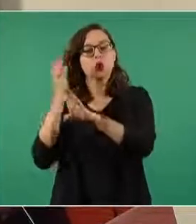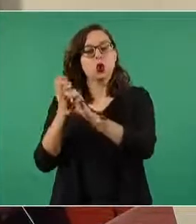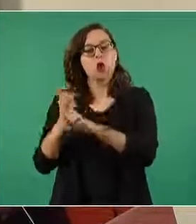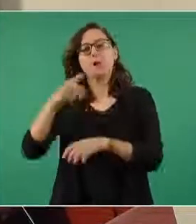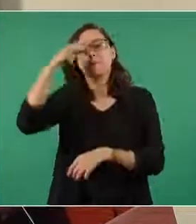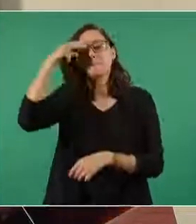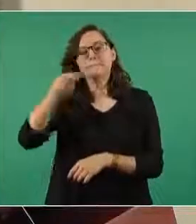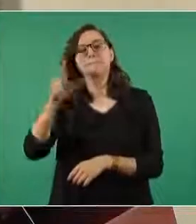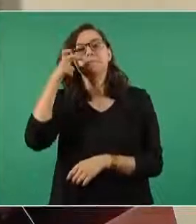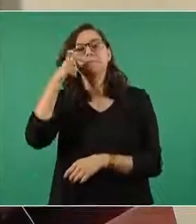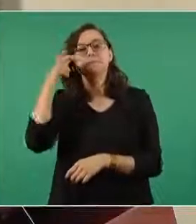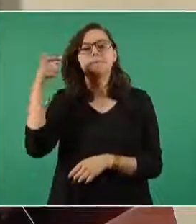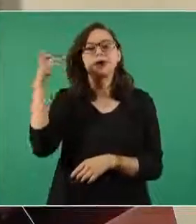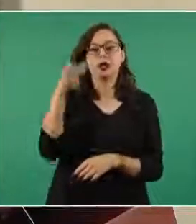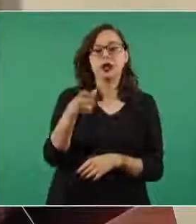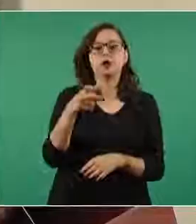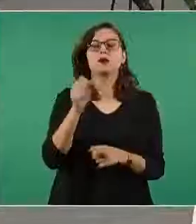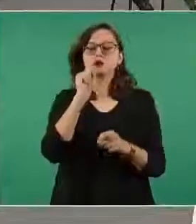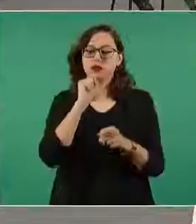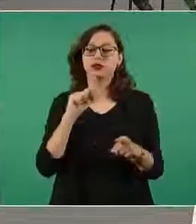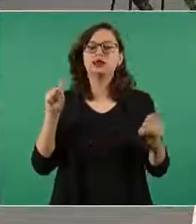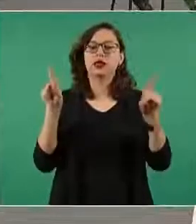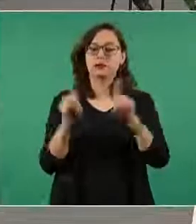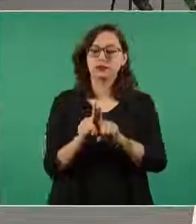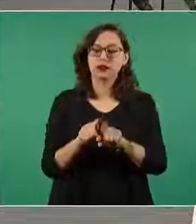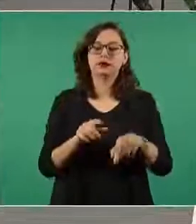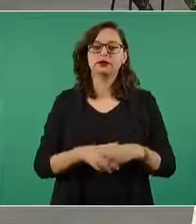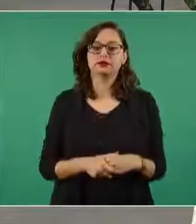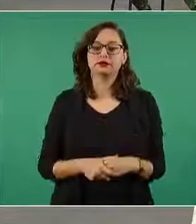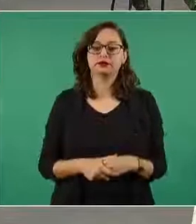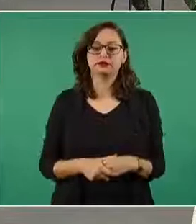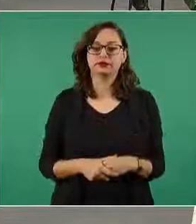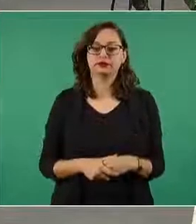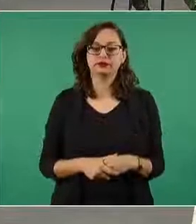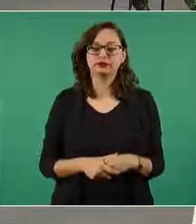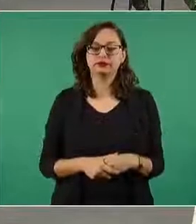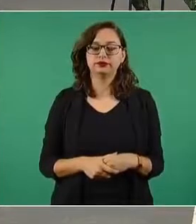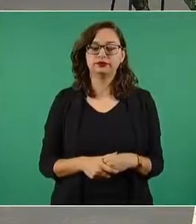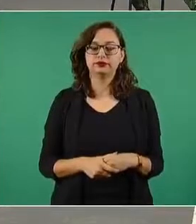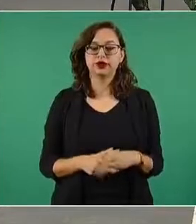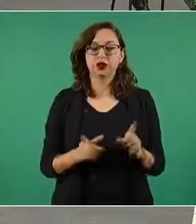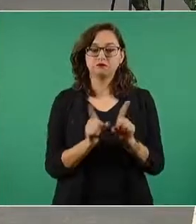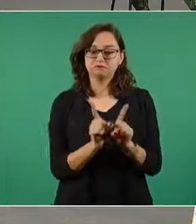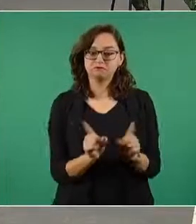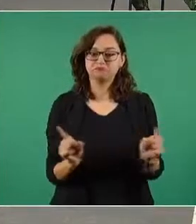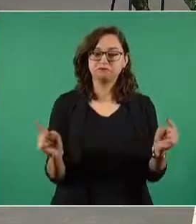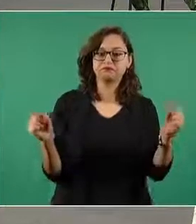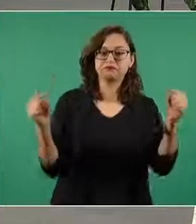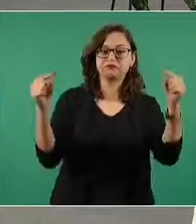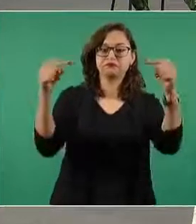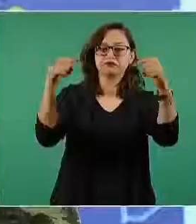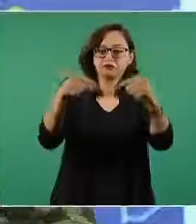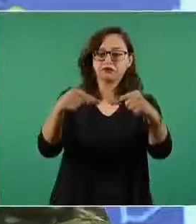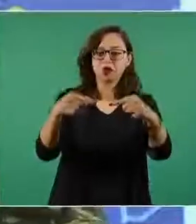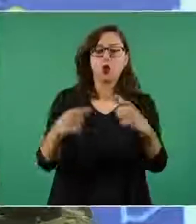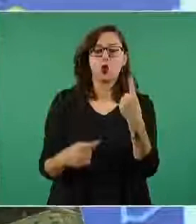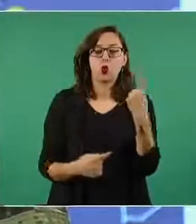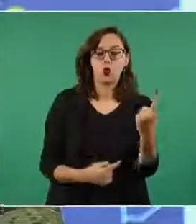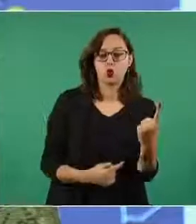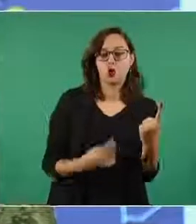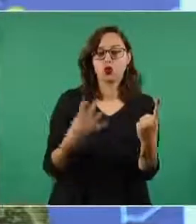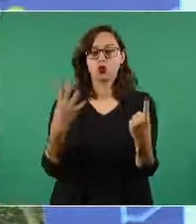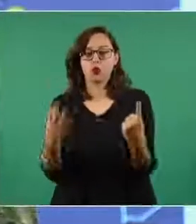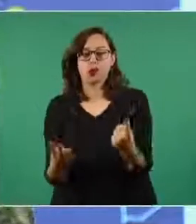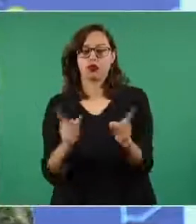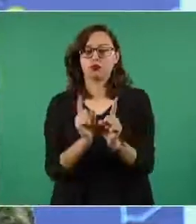-Pachuca entra al aeropuerto y la otra va a entrar por el camino a Tonanitla son dos líneas la línea 1 y la línea